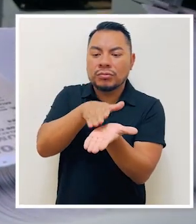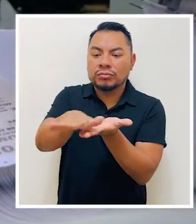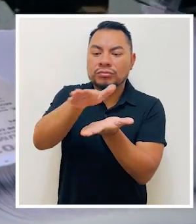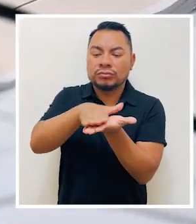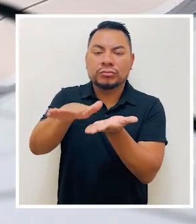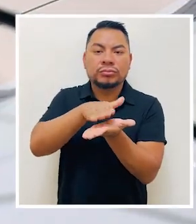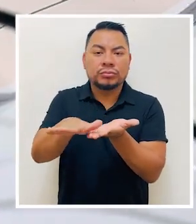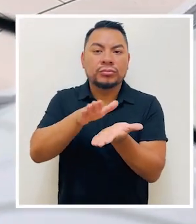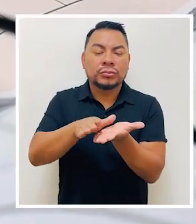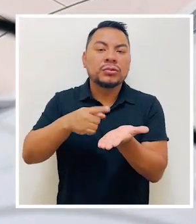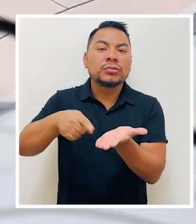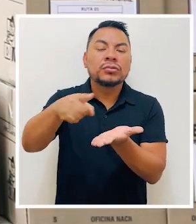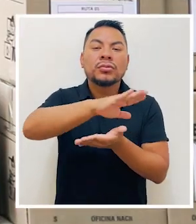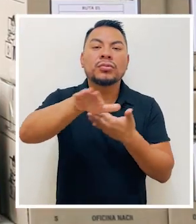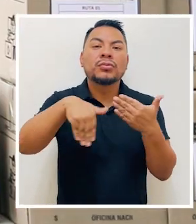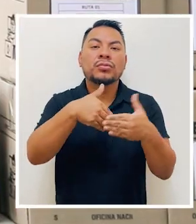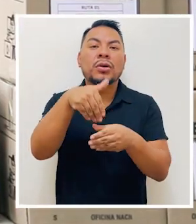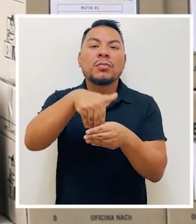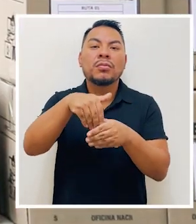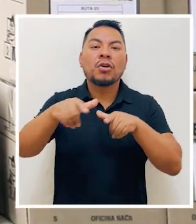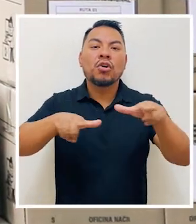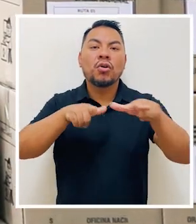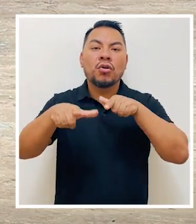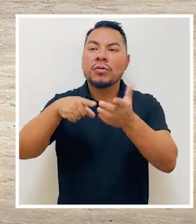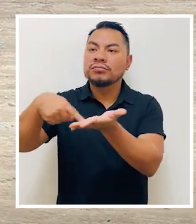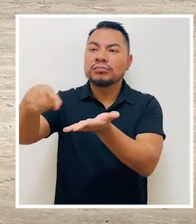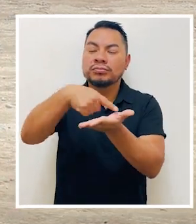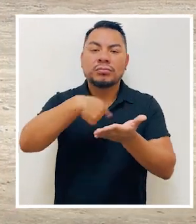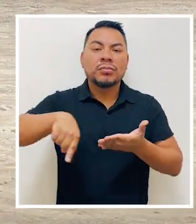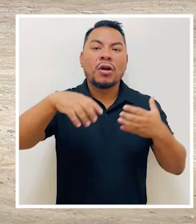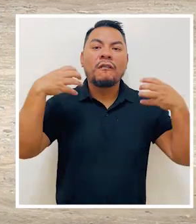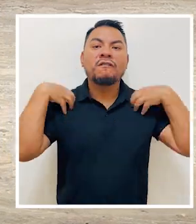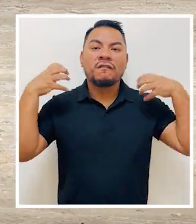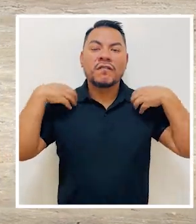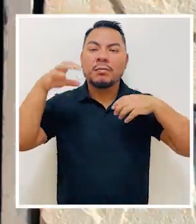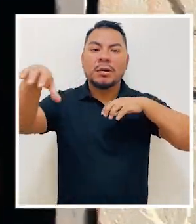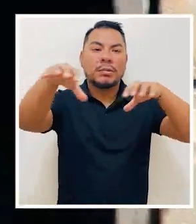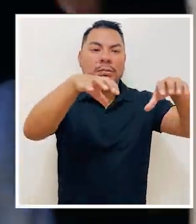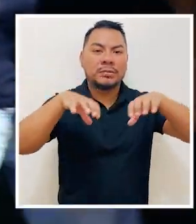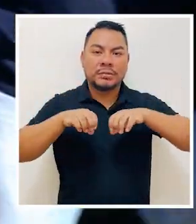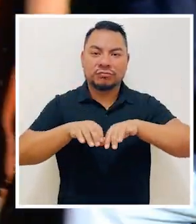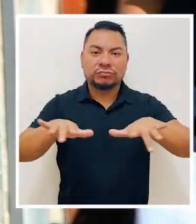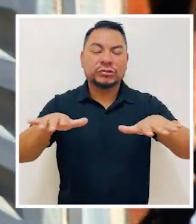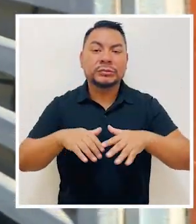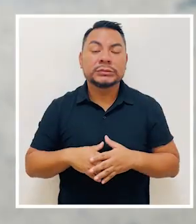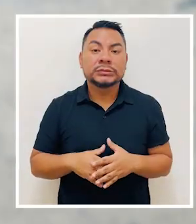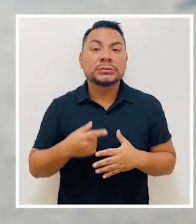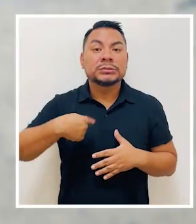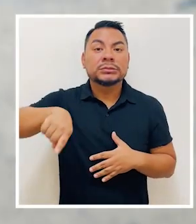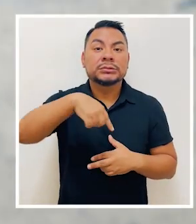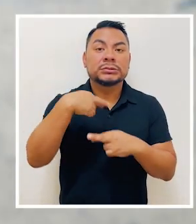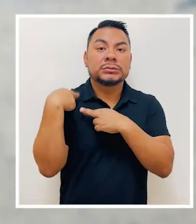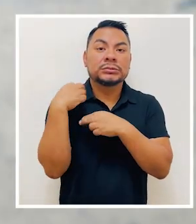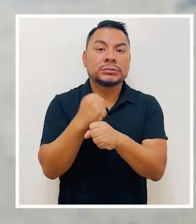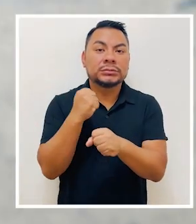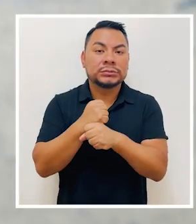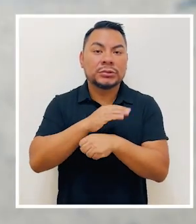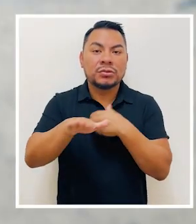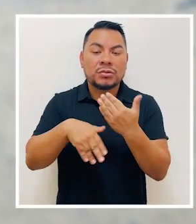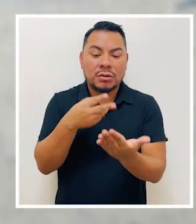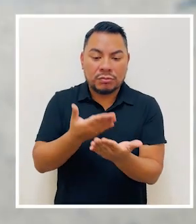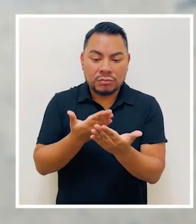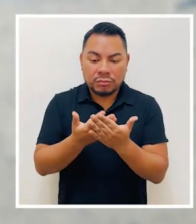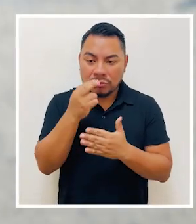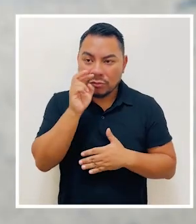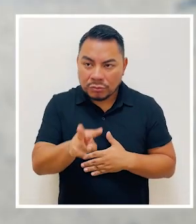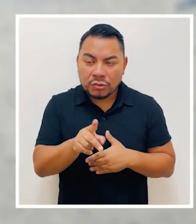electoral y lo distribuimos hacia los locales de votación mediante nuestras oficinas descentralizadas. Nuestra labor incluye